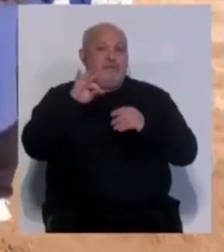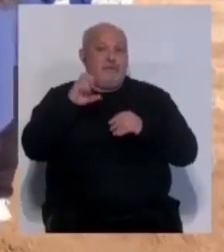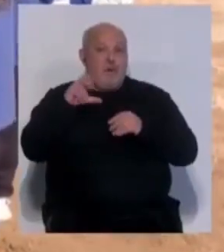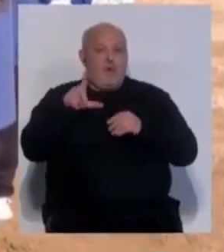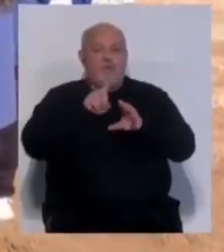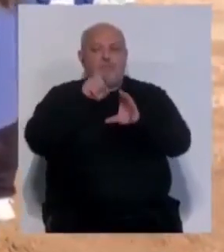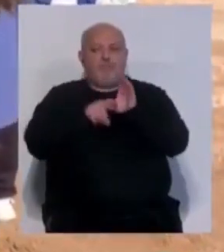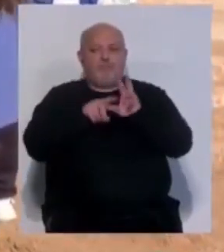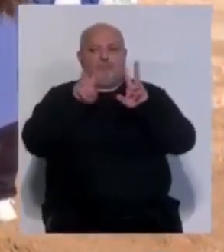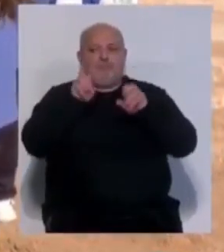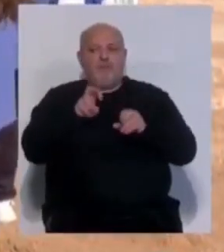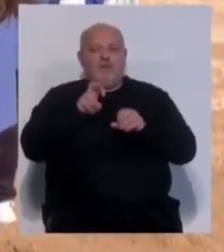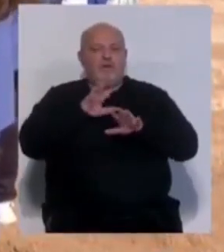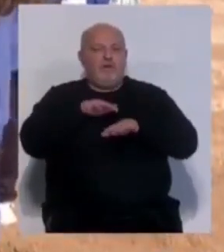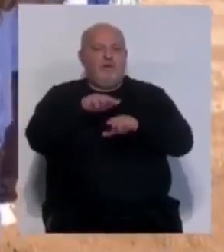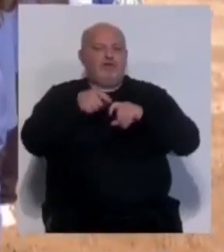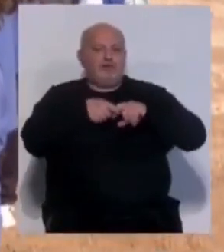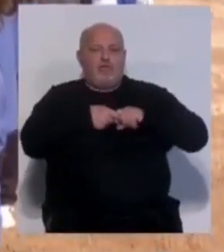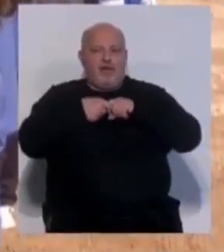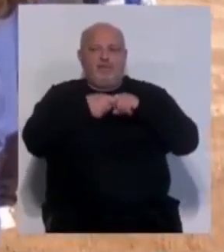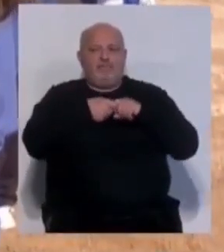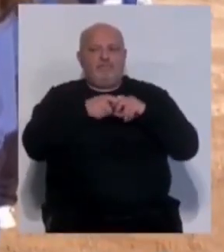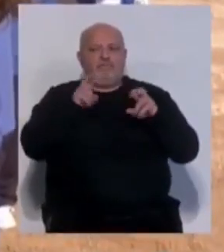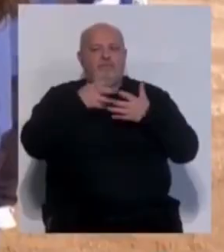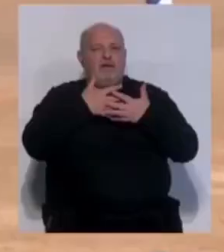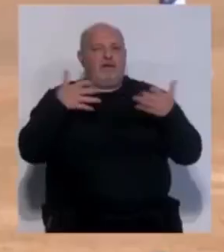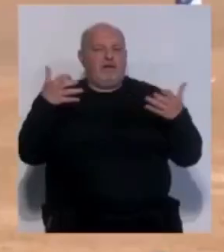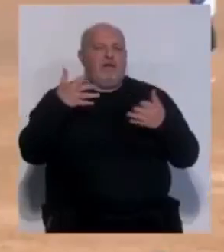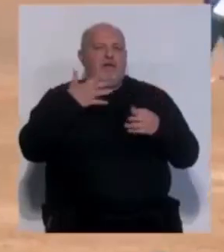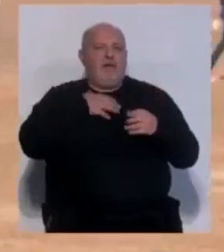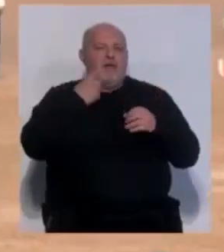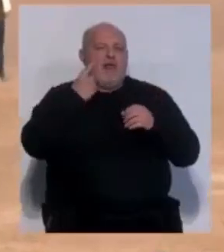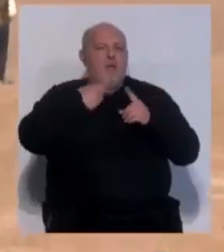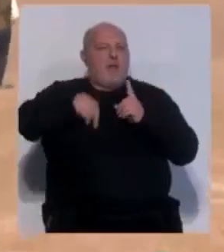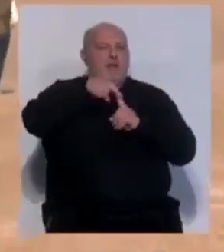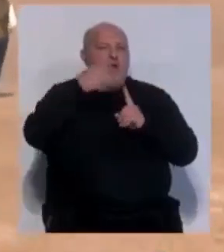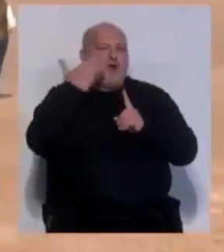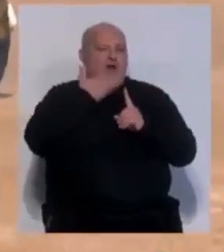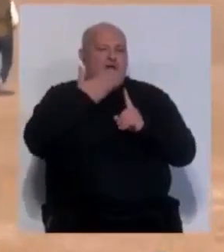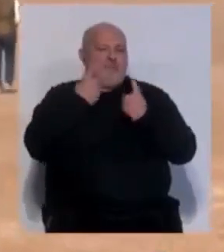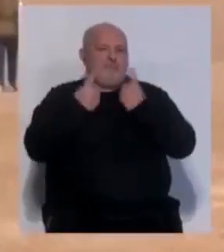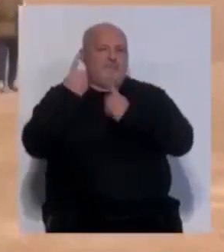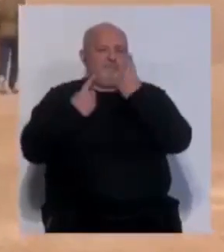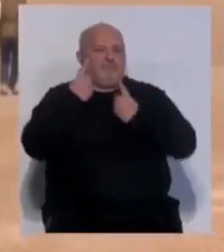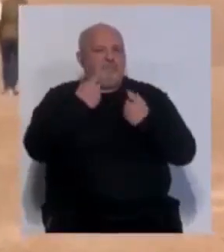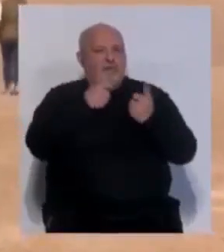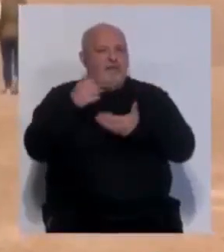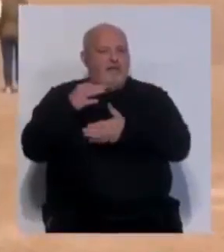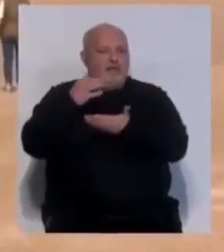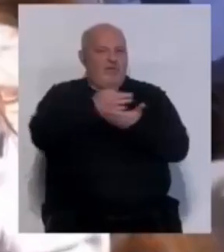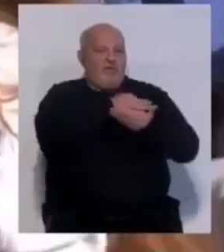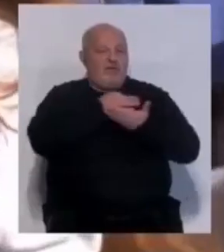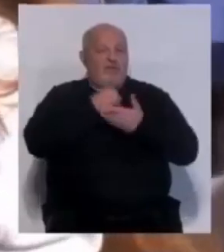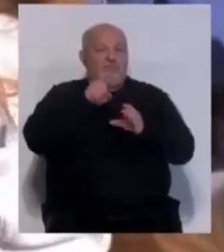Paul han participado en esta marcha solidaria. Bajo la campaña La Vuelta al Cole, que se está celebrando en colegios de varias ciudades,